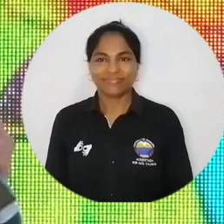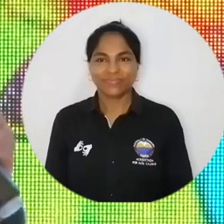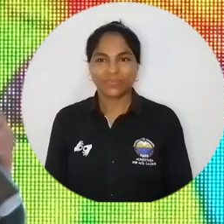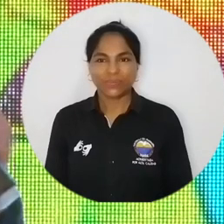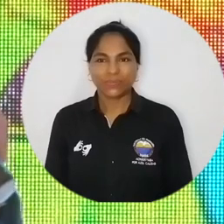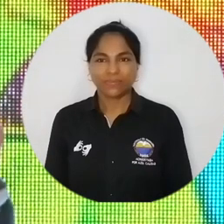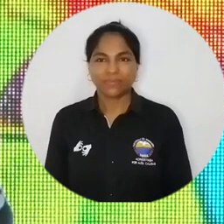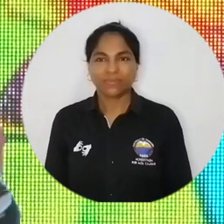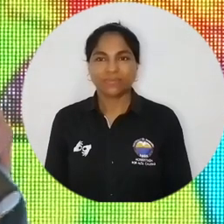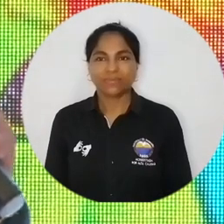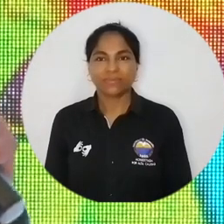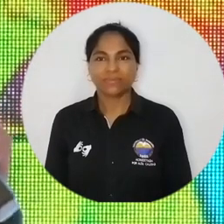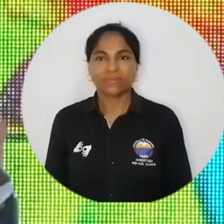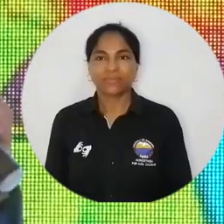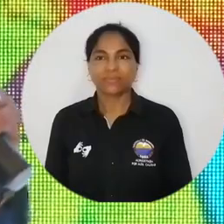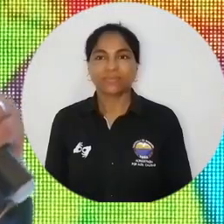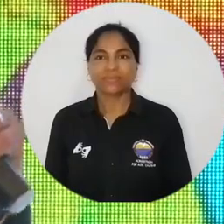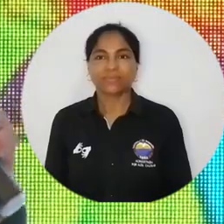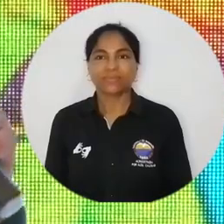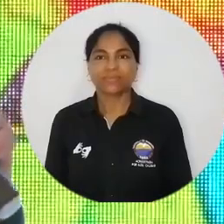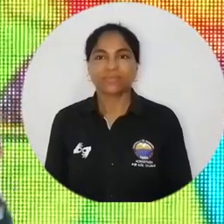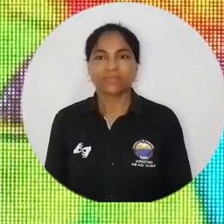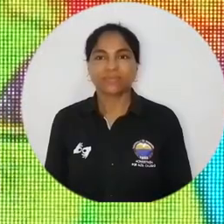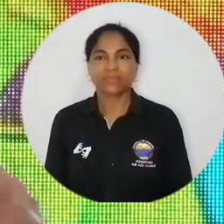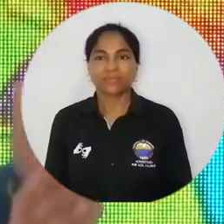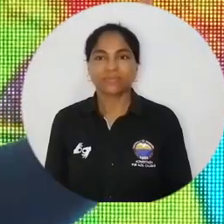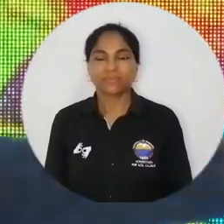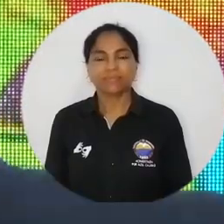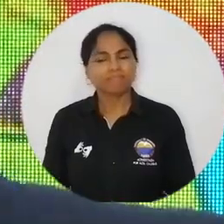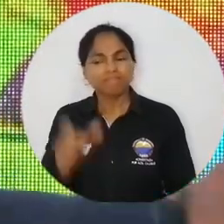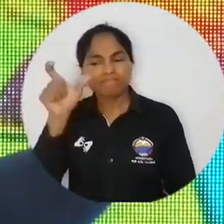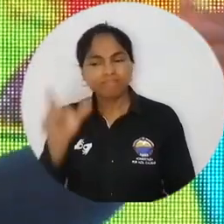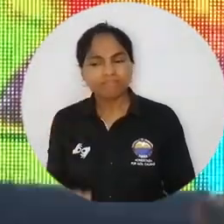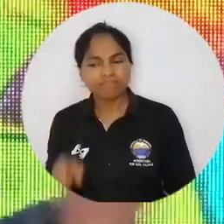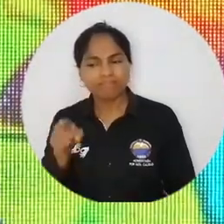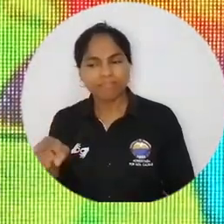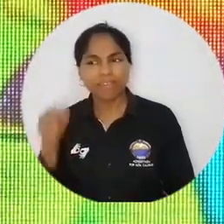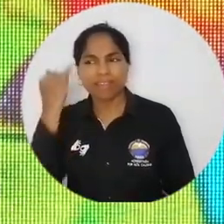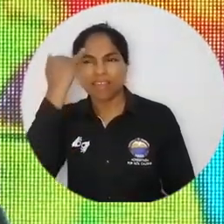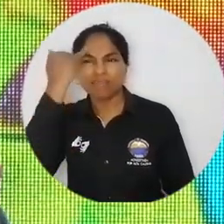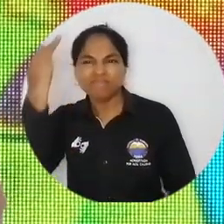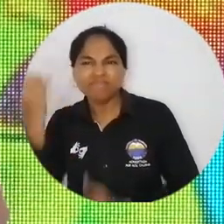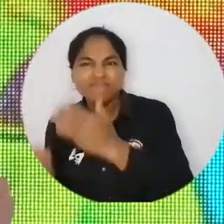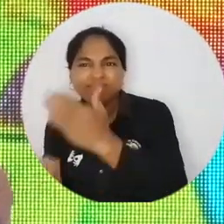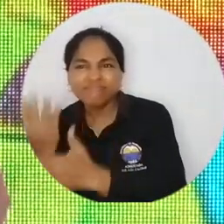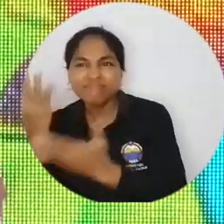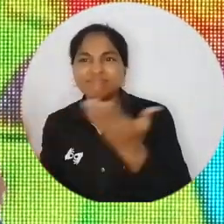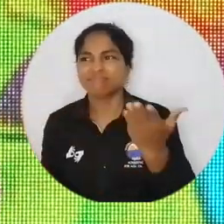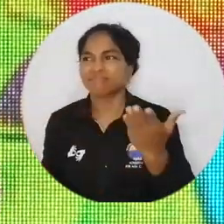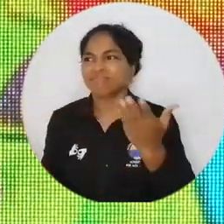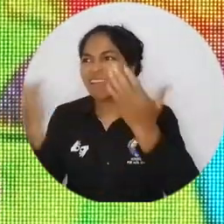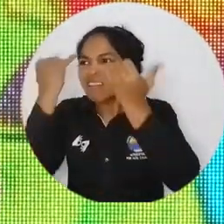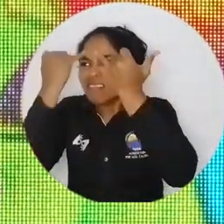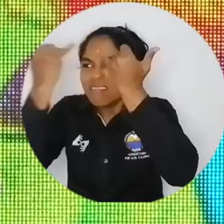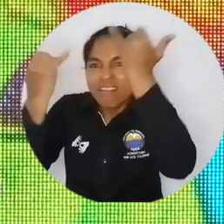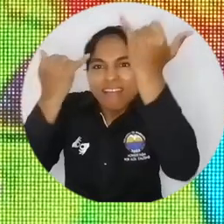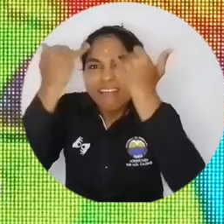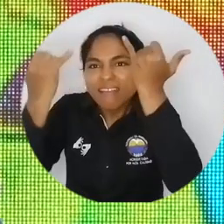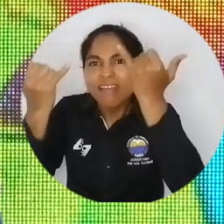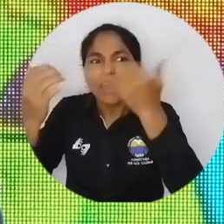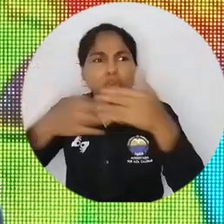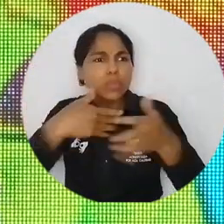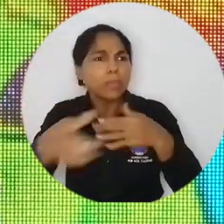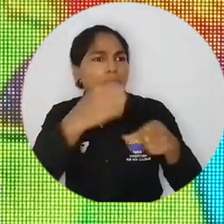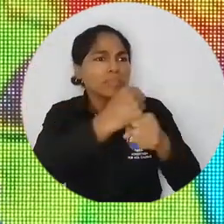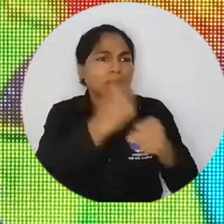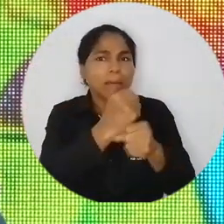La persona que crea, que toma iniciativa, que toma riesgo, no importa dónde trabaje, existen un banco está innovando y creando, porque es una persona